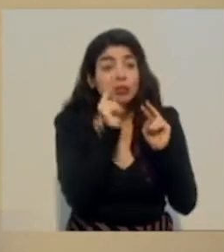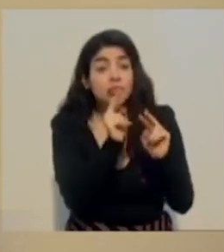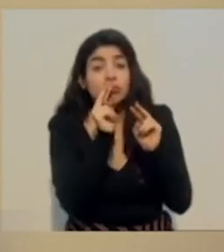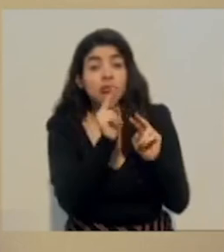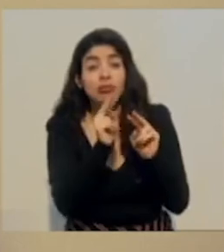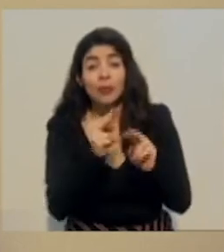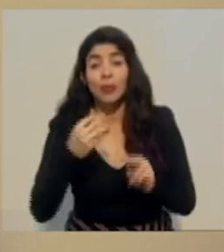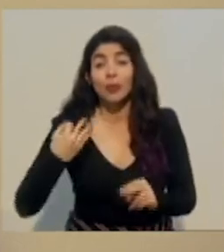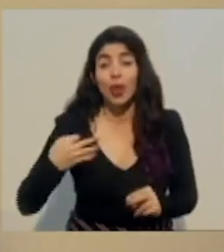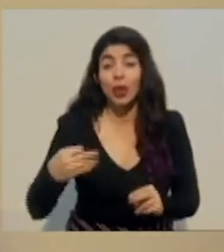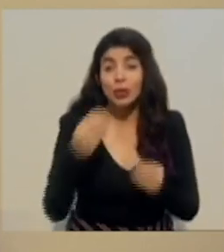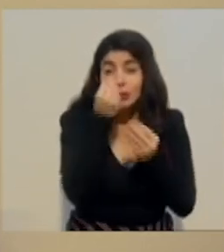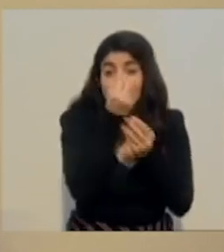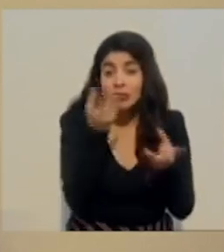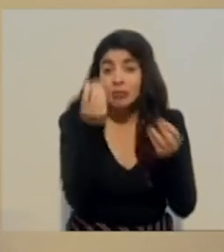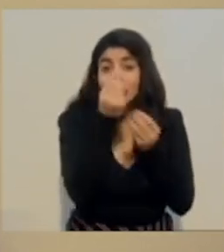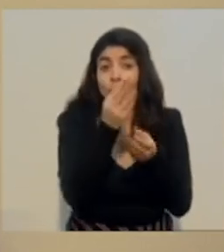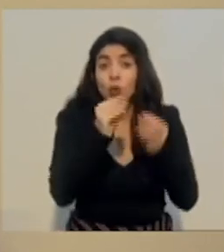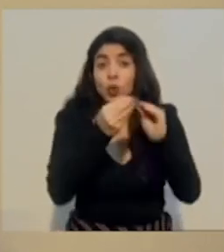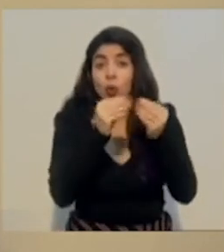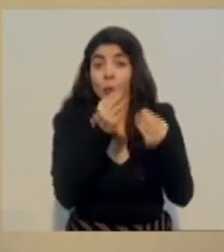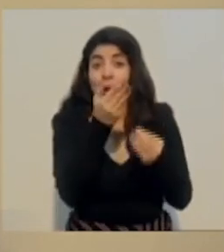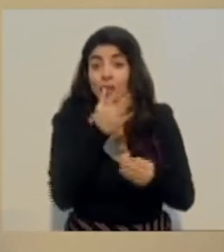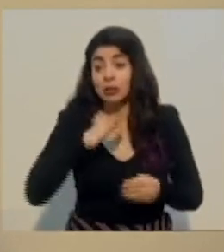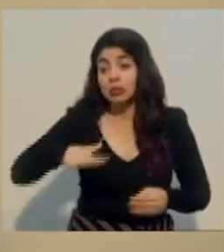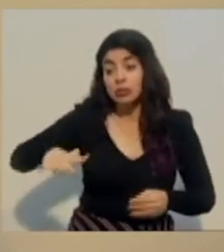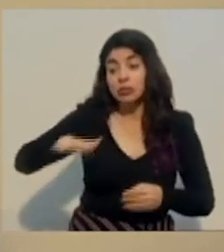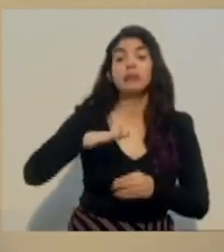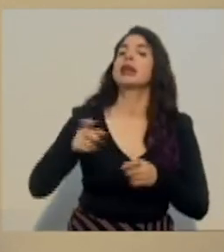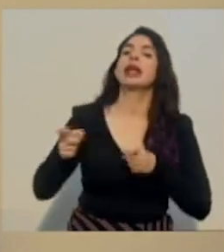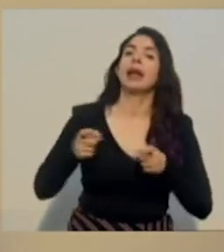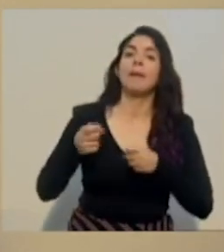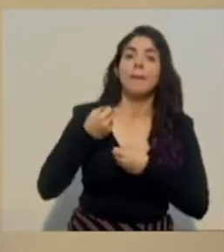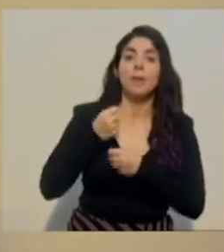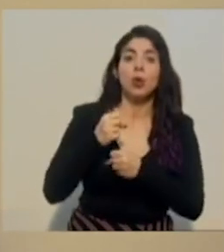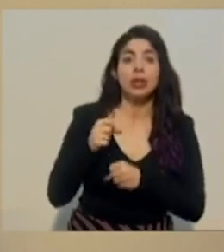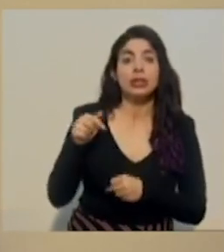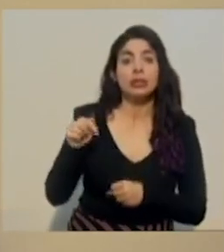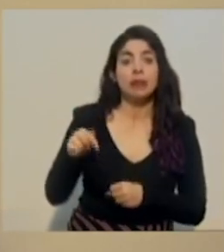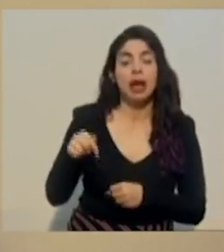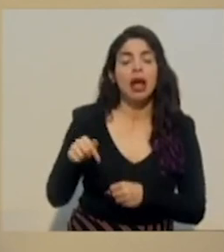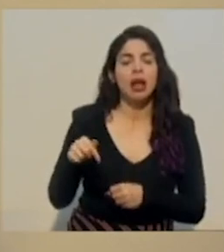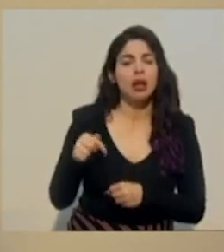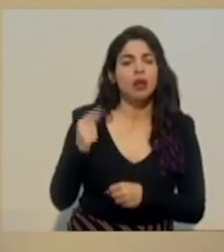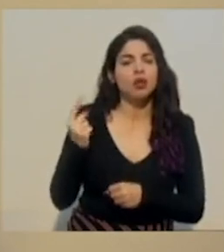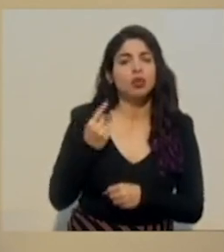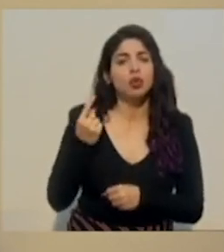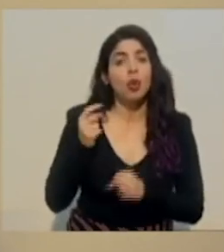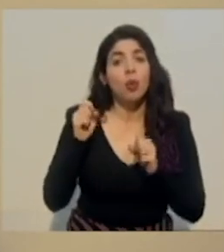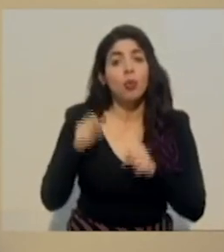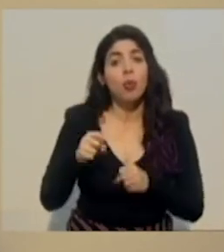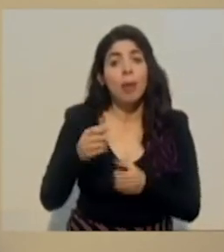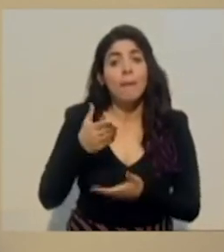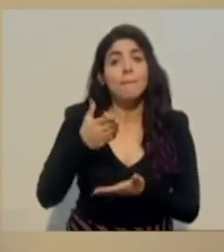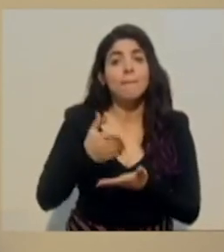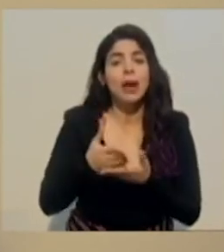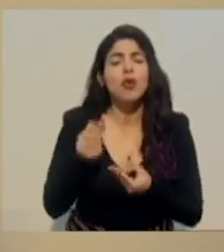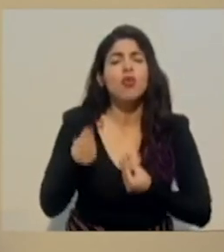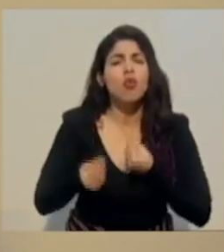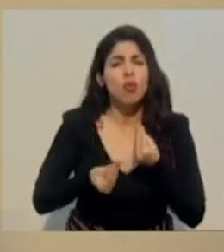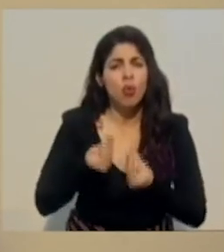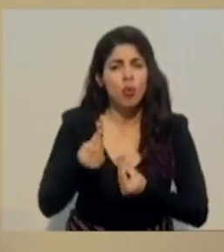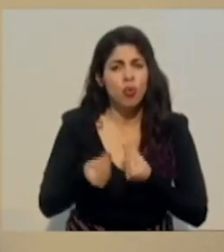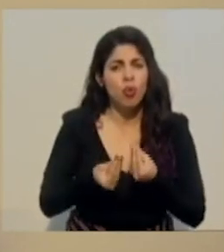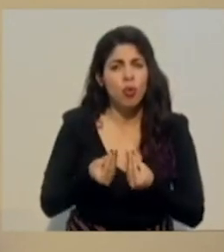en realidad, en el espíritu del régimen municipal, sólo se van a poder detener a partir de un